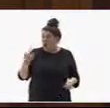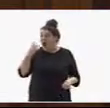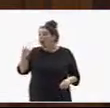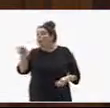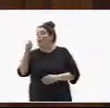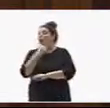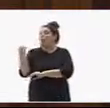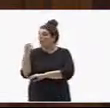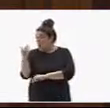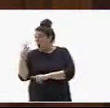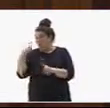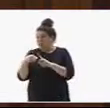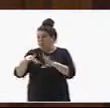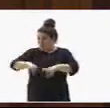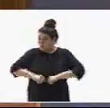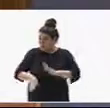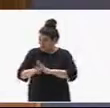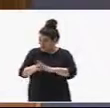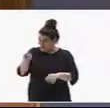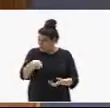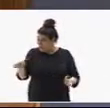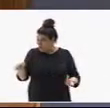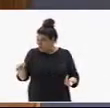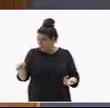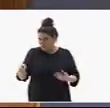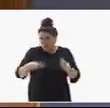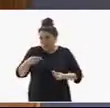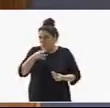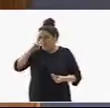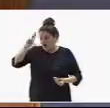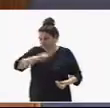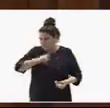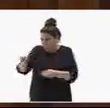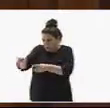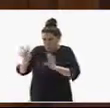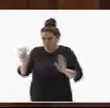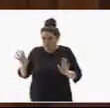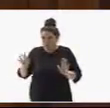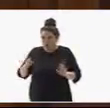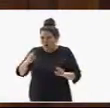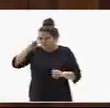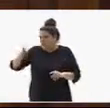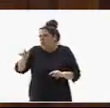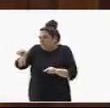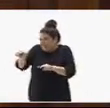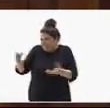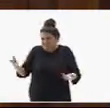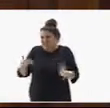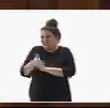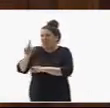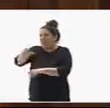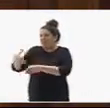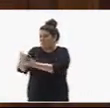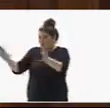de Canarias. Hágalo por respeto a sí mismo. Hágalo por respeto a sus compañeros de partido.